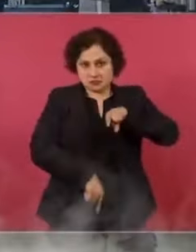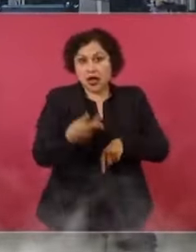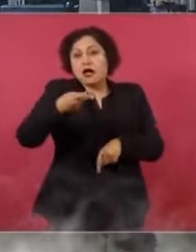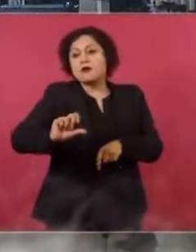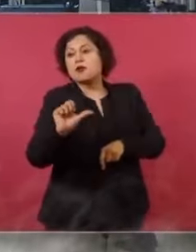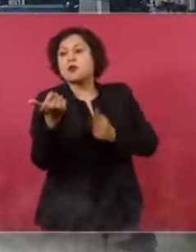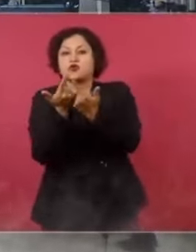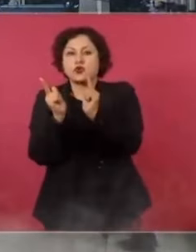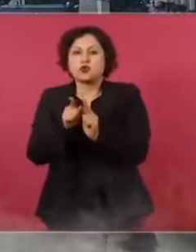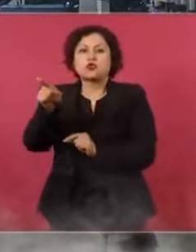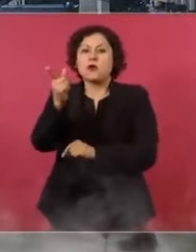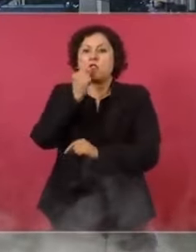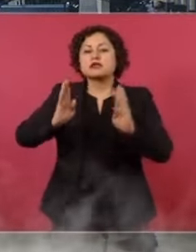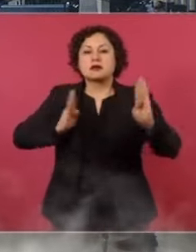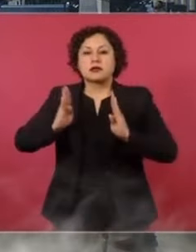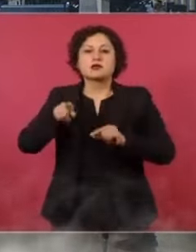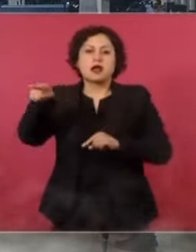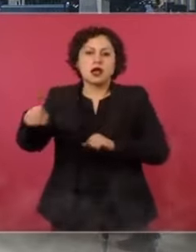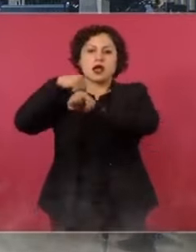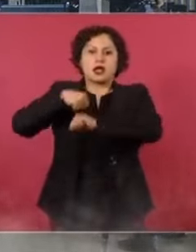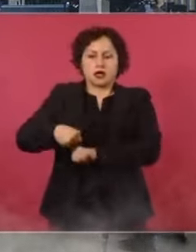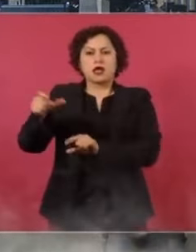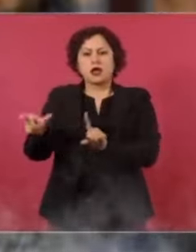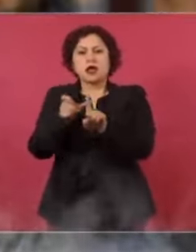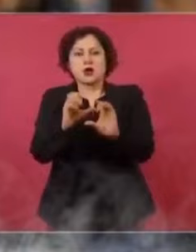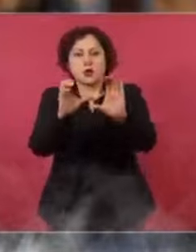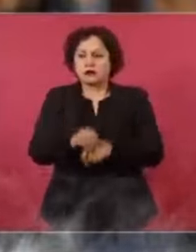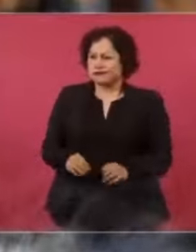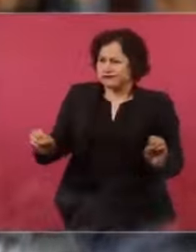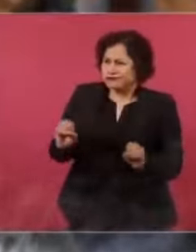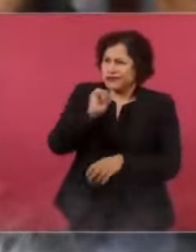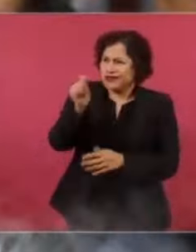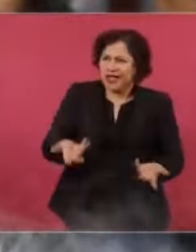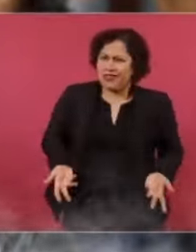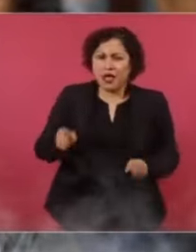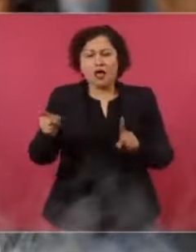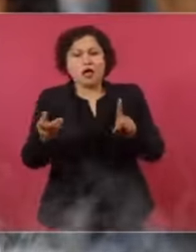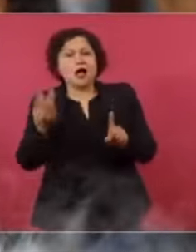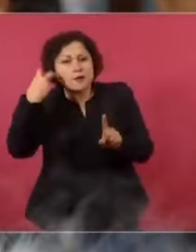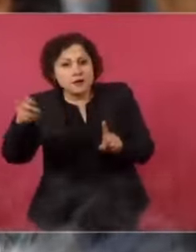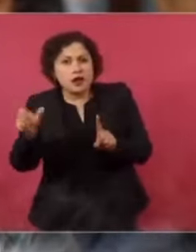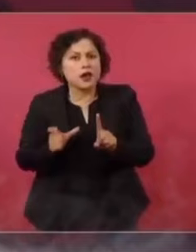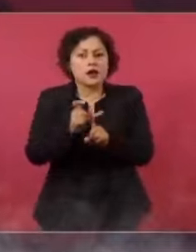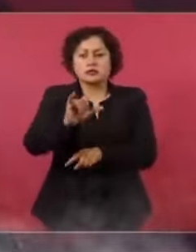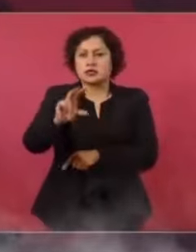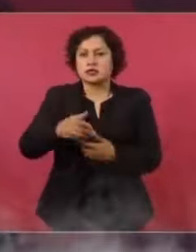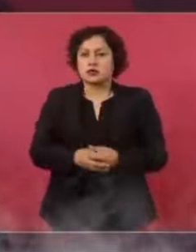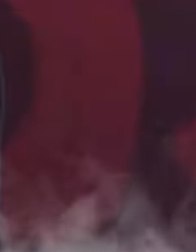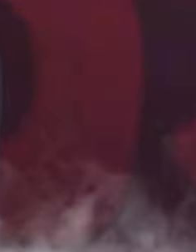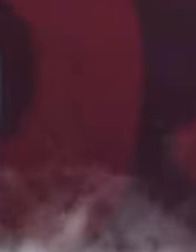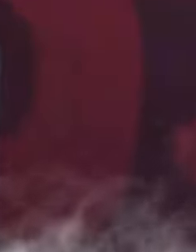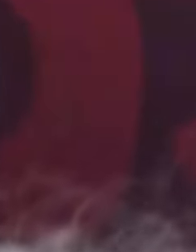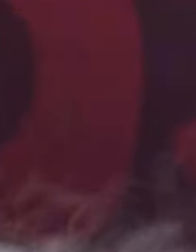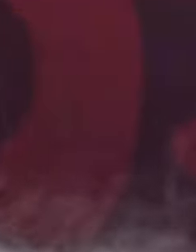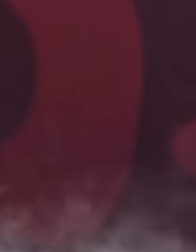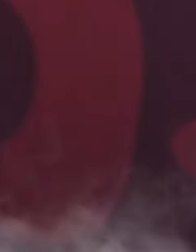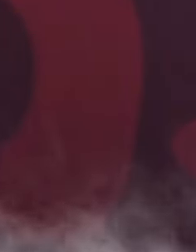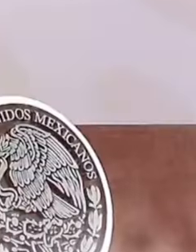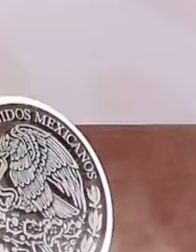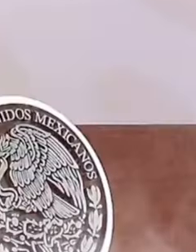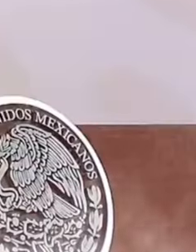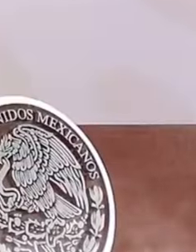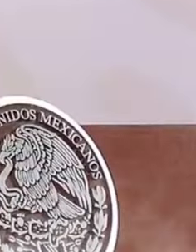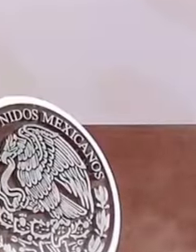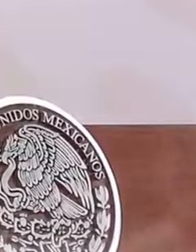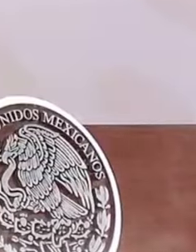un cuerpo de servicios especiales de la Policía Militar que se encarga del cuidado. No existe. No hay como tal. No hay avanzadas en las giras, no hay elementos militares. No, claro que si va el presidente a